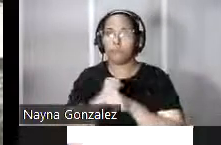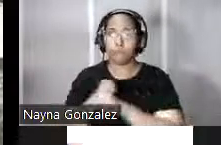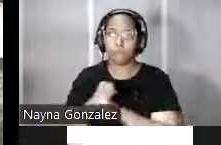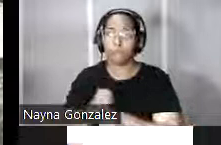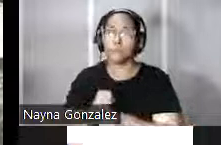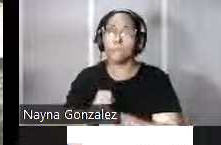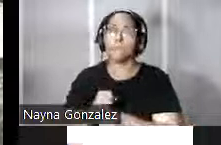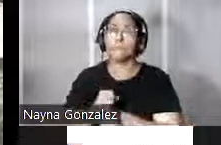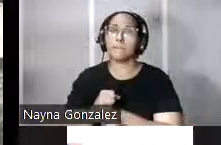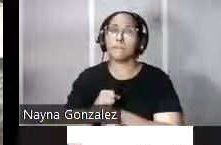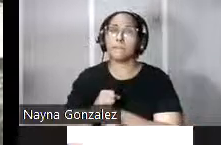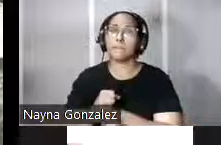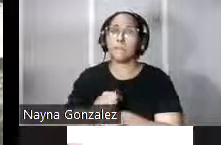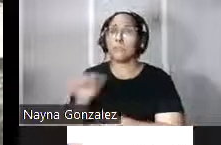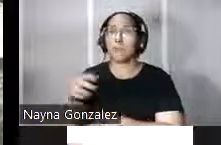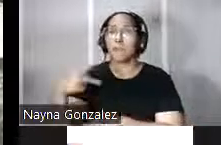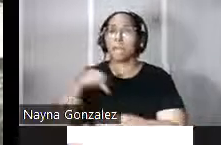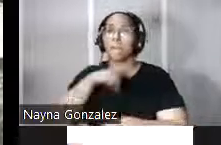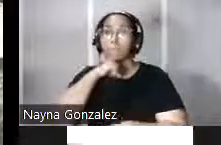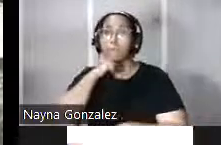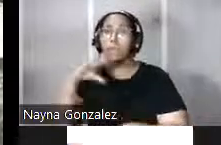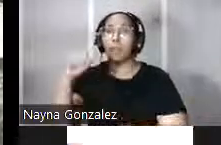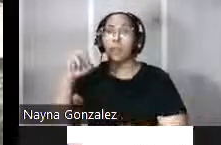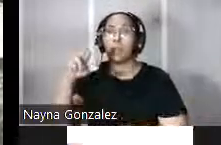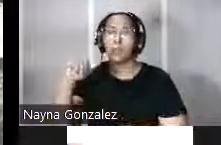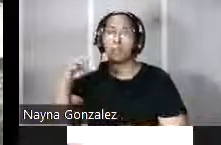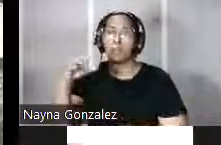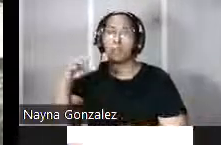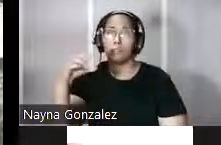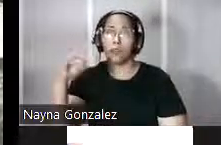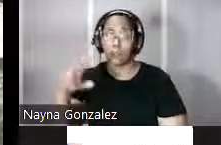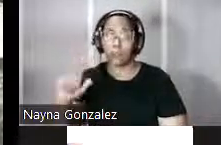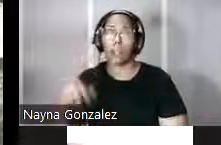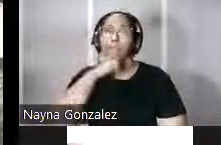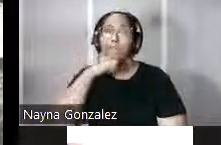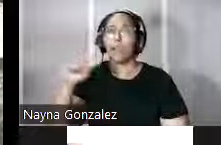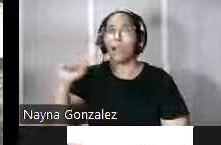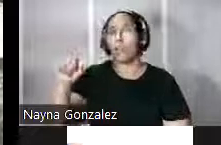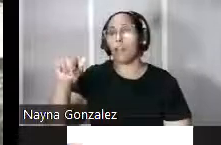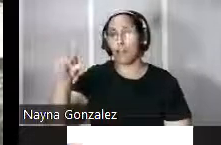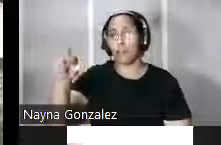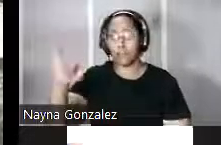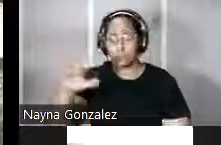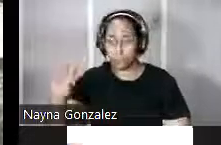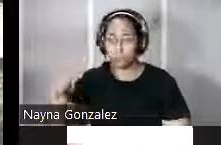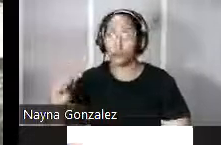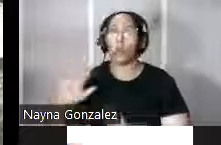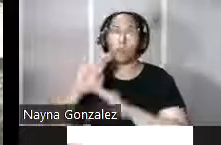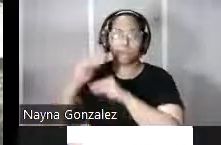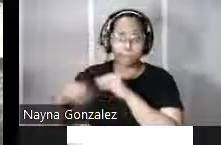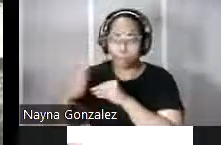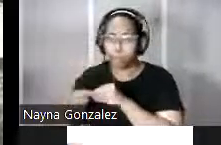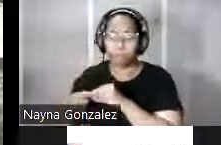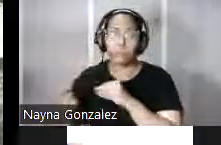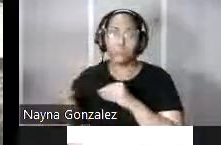realizada en piedra calcárea, en arena mezclada con piedra y fragmentos de ladrillo, y sabemos que estaba cubierta por un